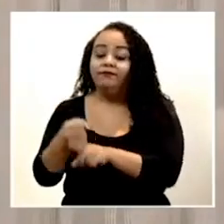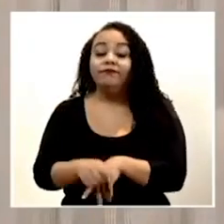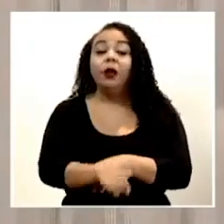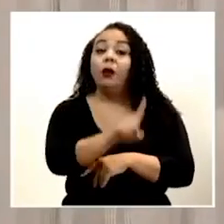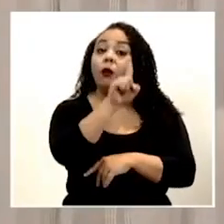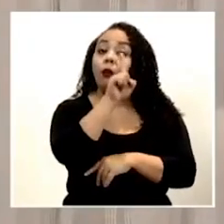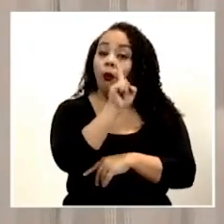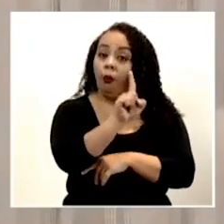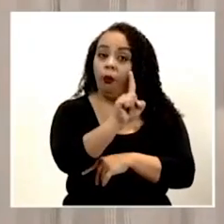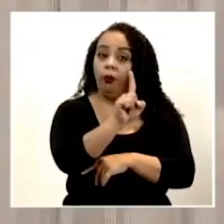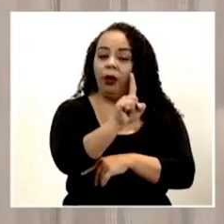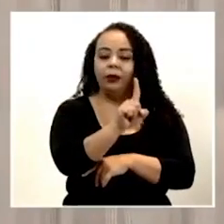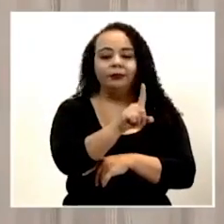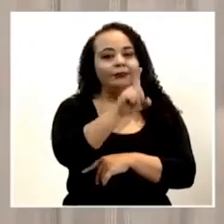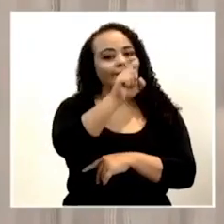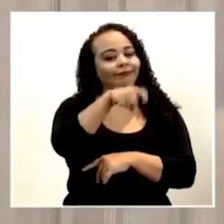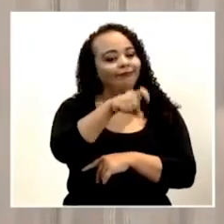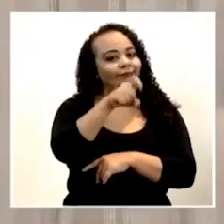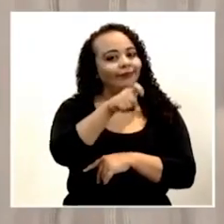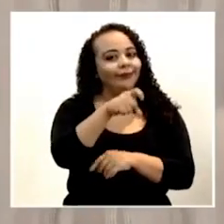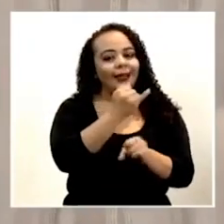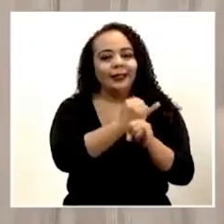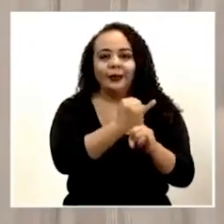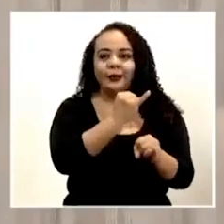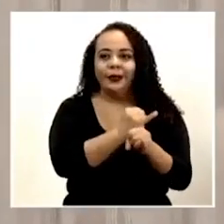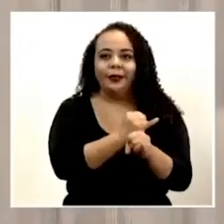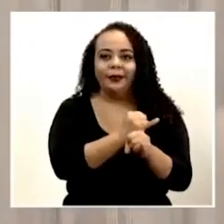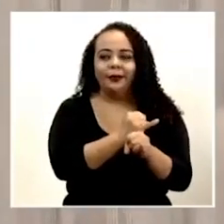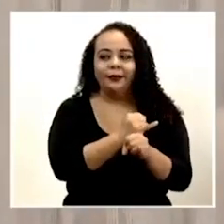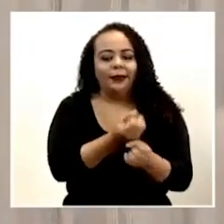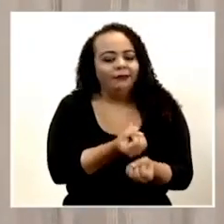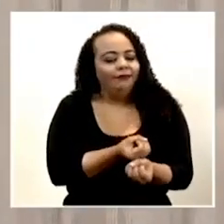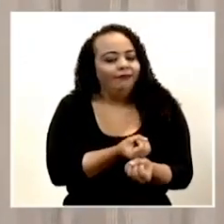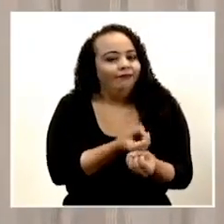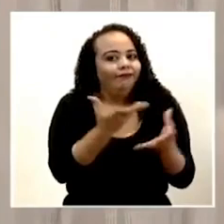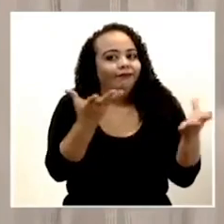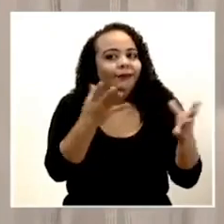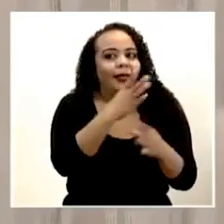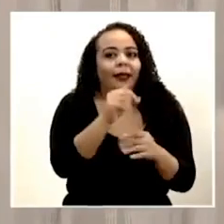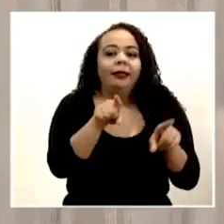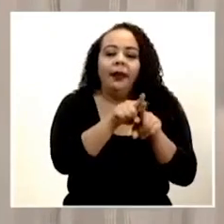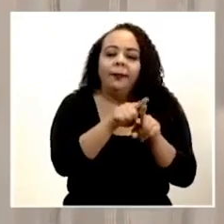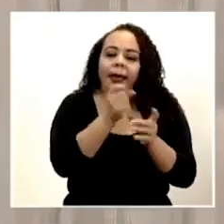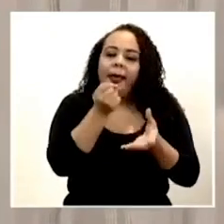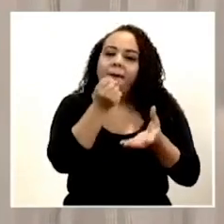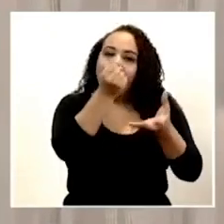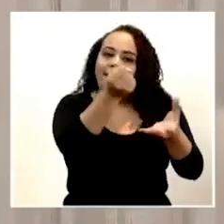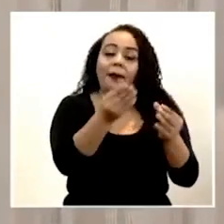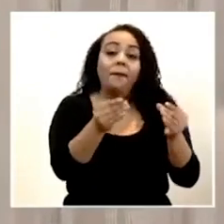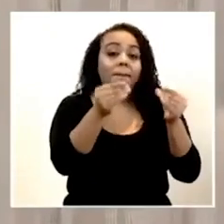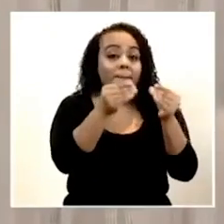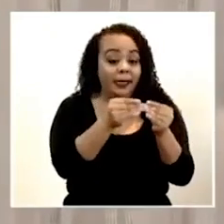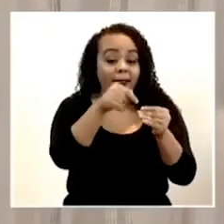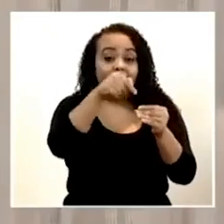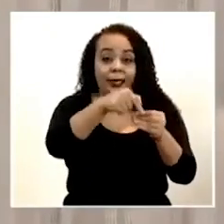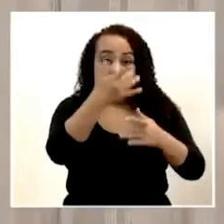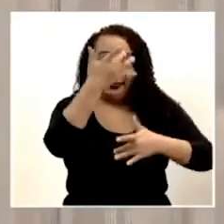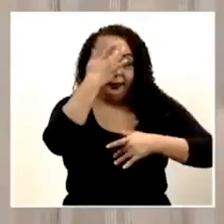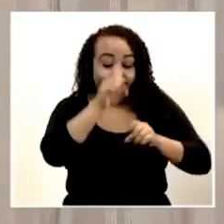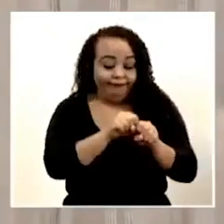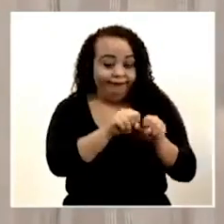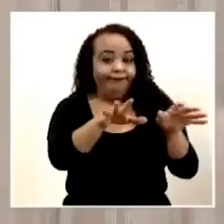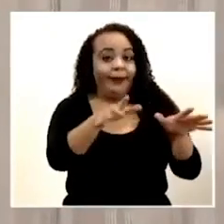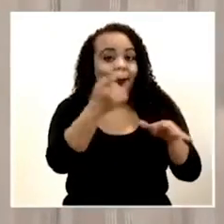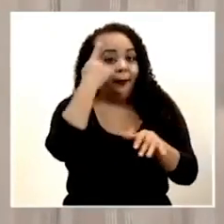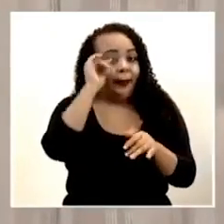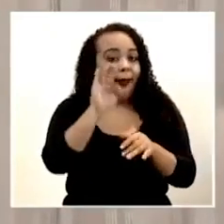es una necesidad institucional de gastar e invertir más durante esta pandemia para atender